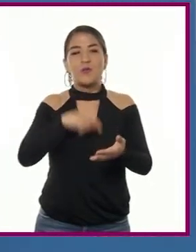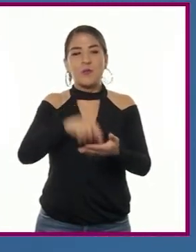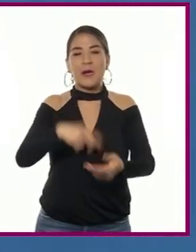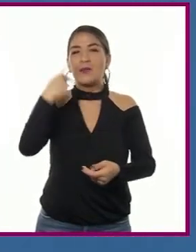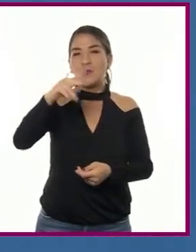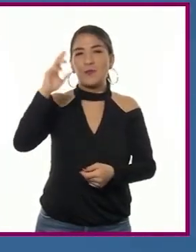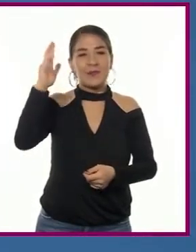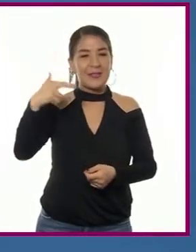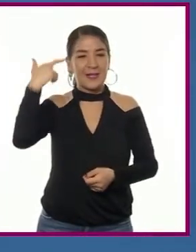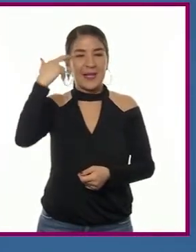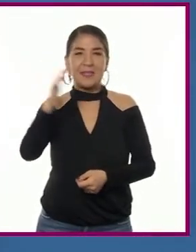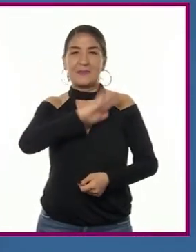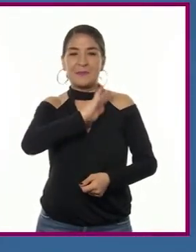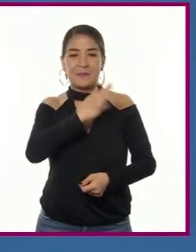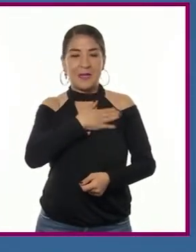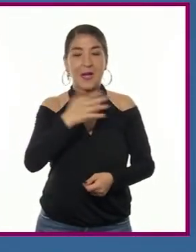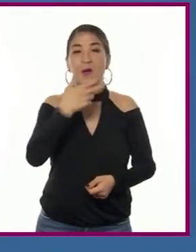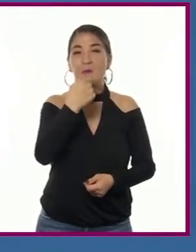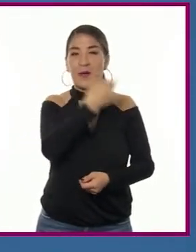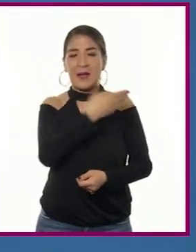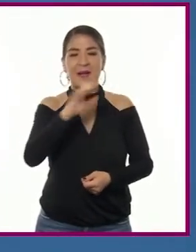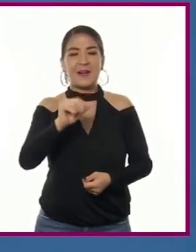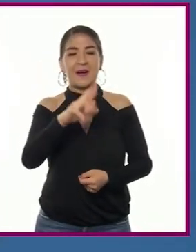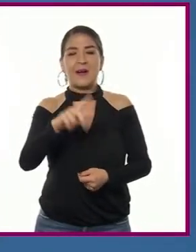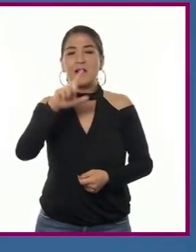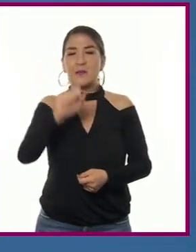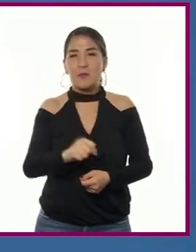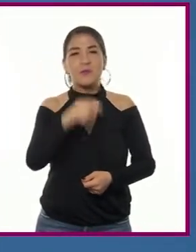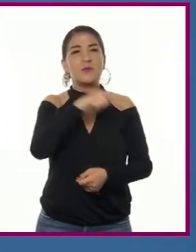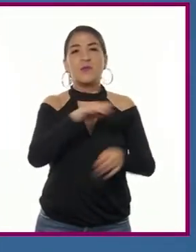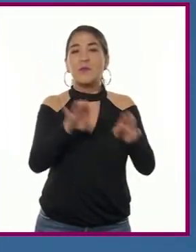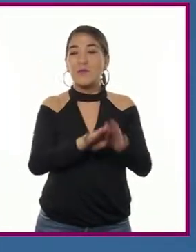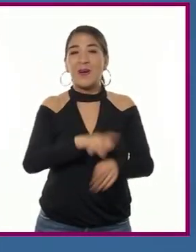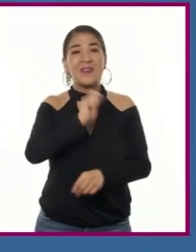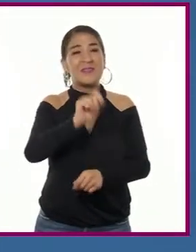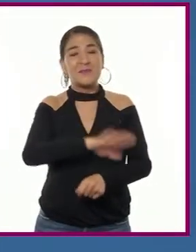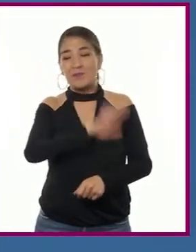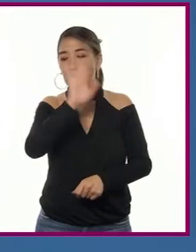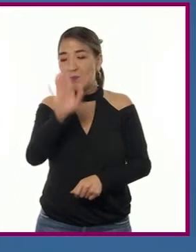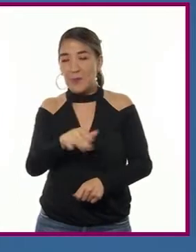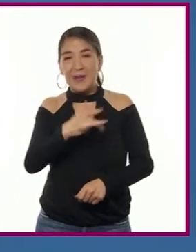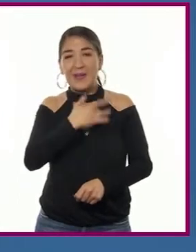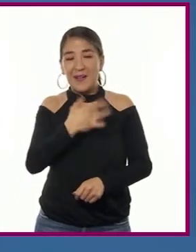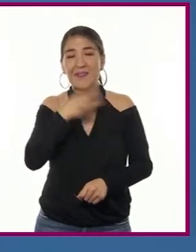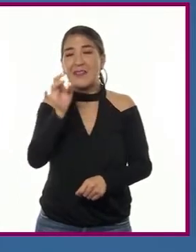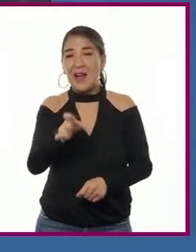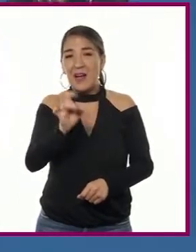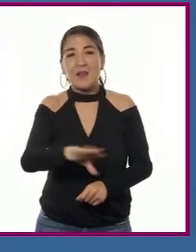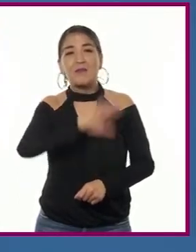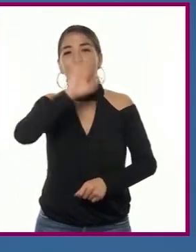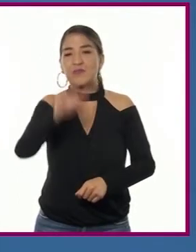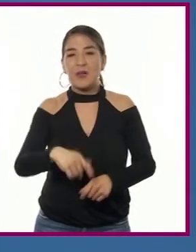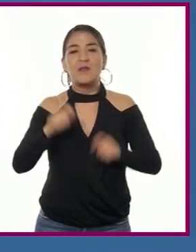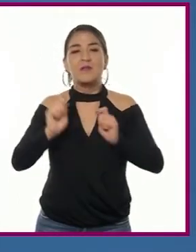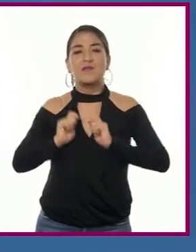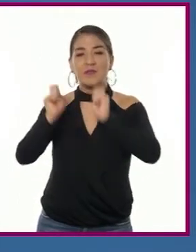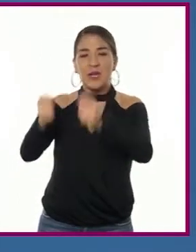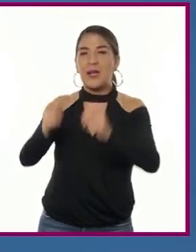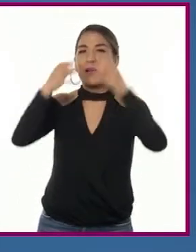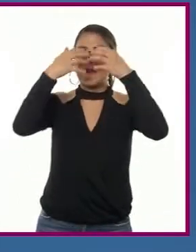Cuando Carlos II, sin descendientes, yacía en su lecho de muerte, legó el trono al borbón francés Felipe,